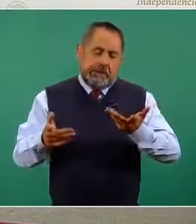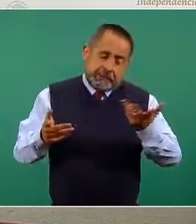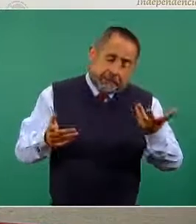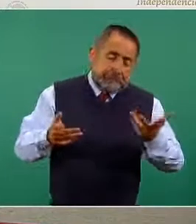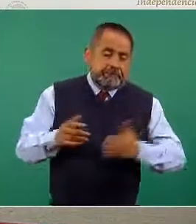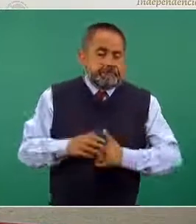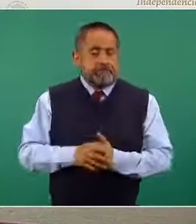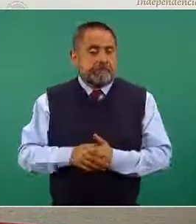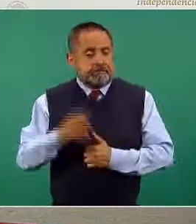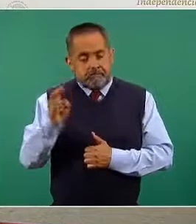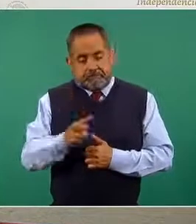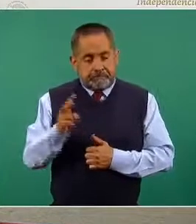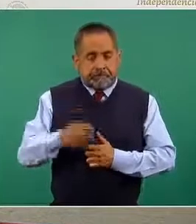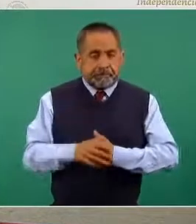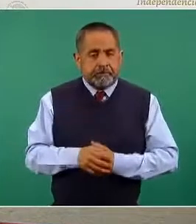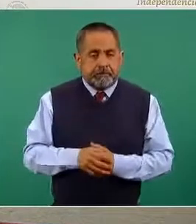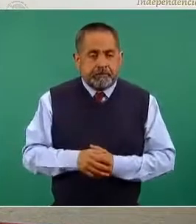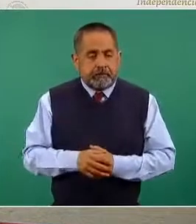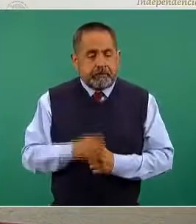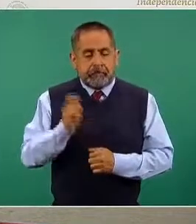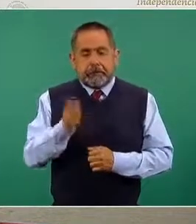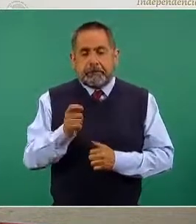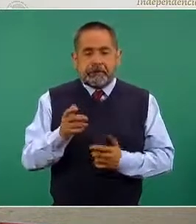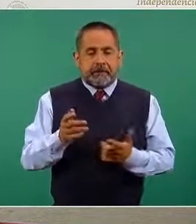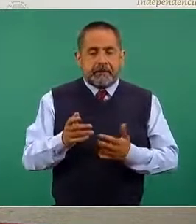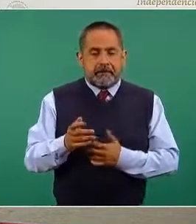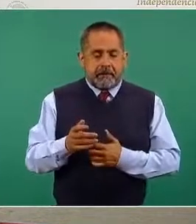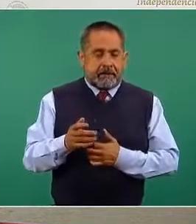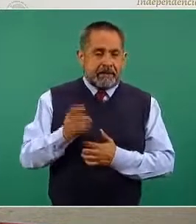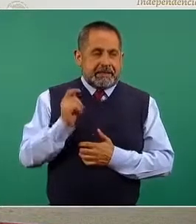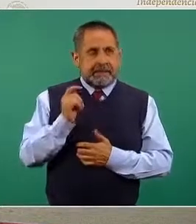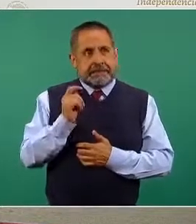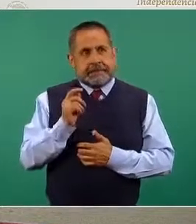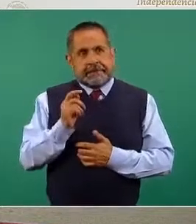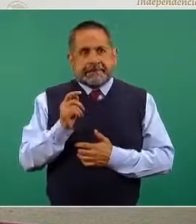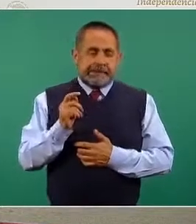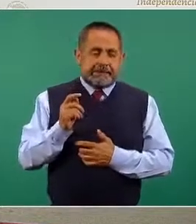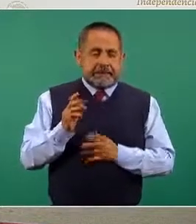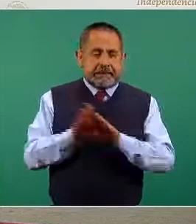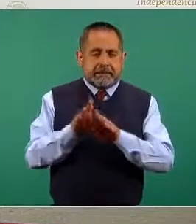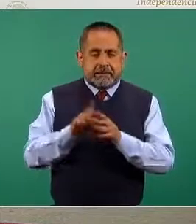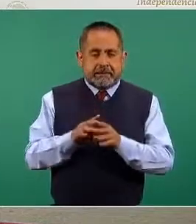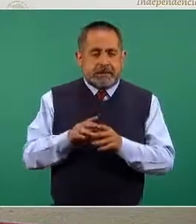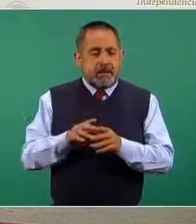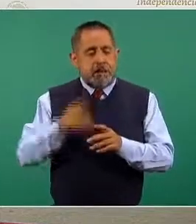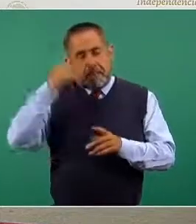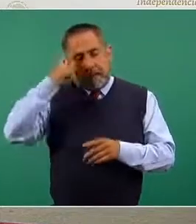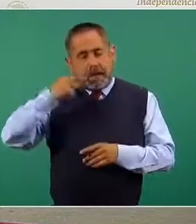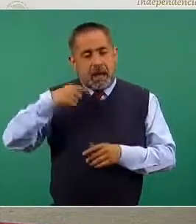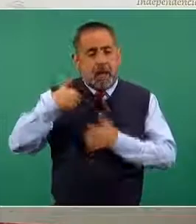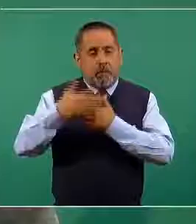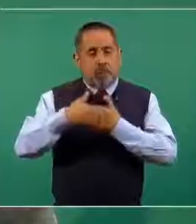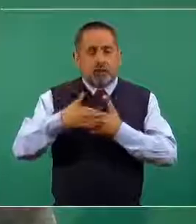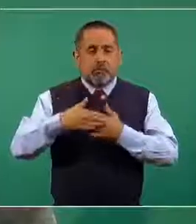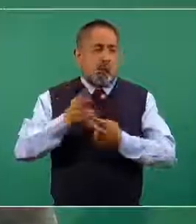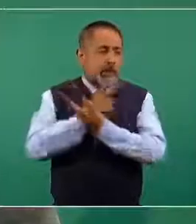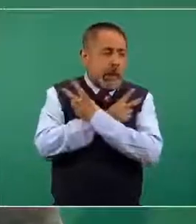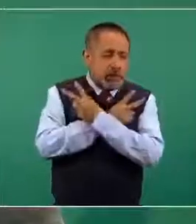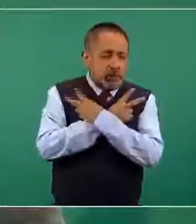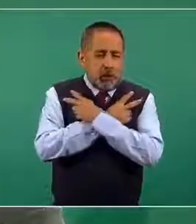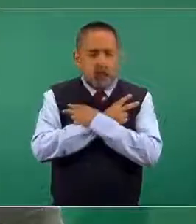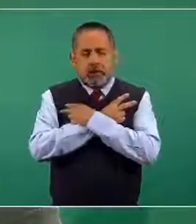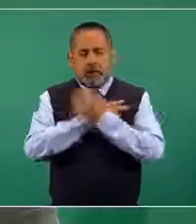Definitivamente un momento de esparcimiento de vacaciones